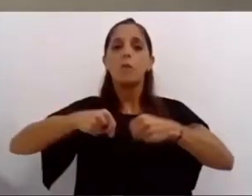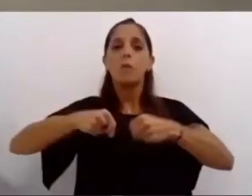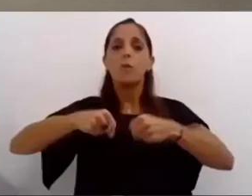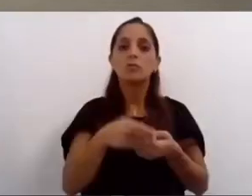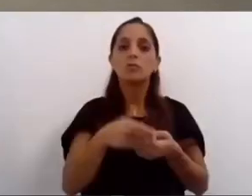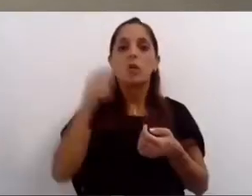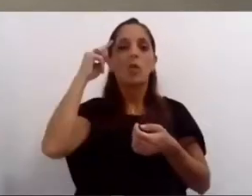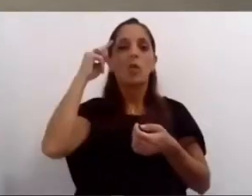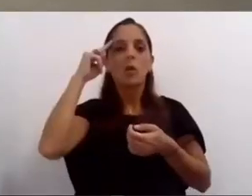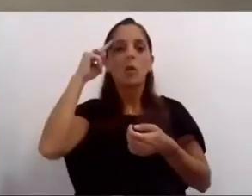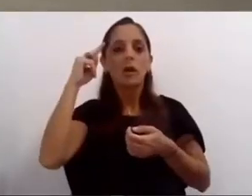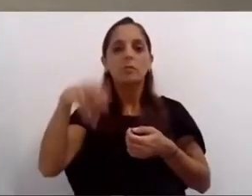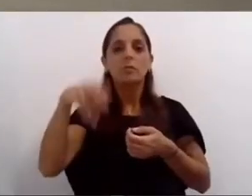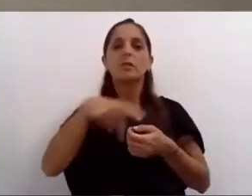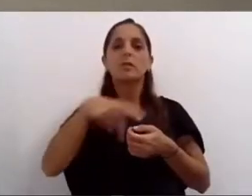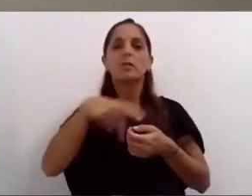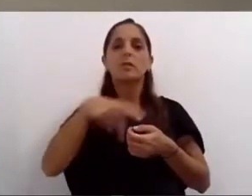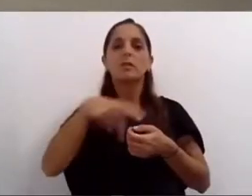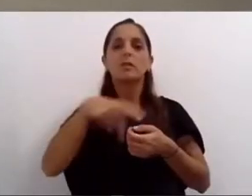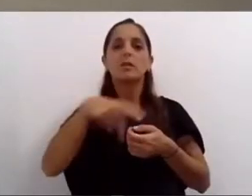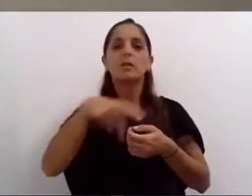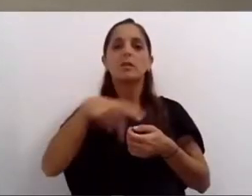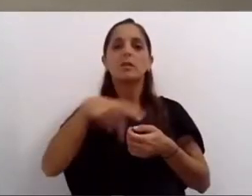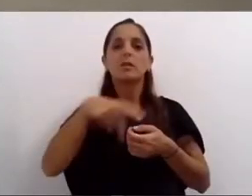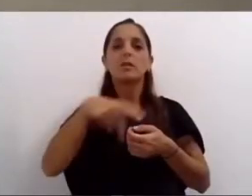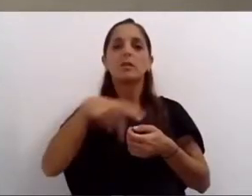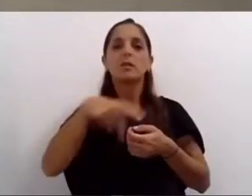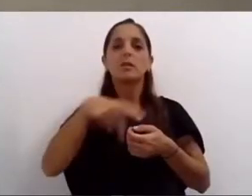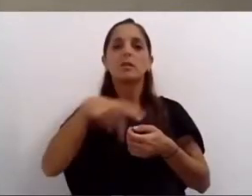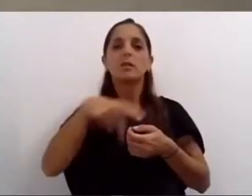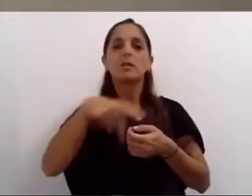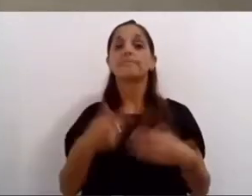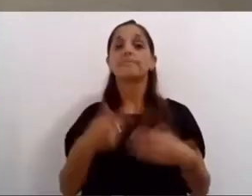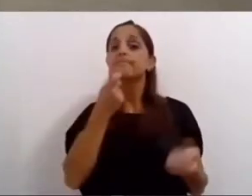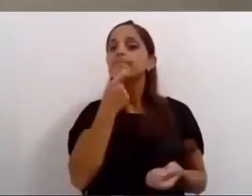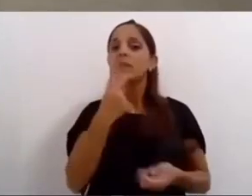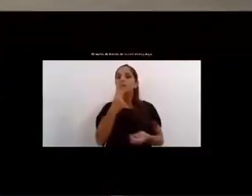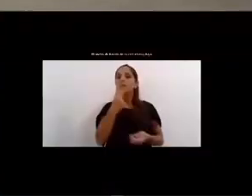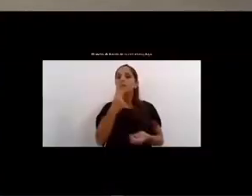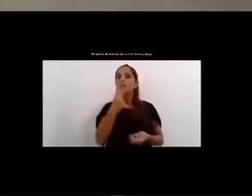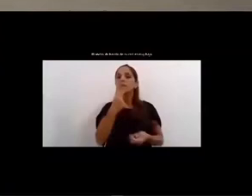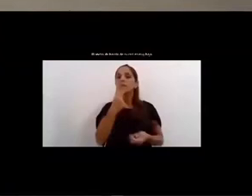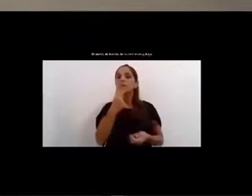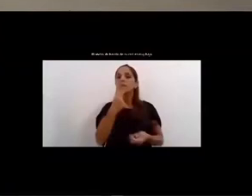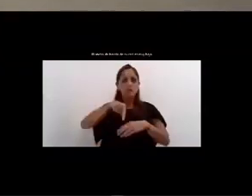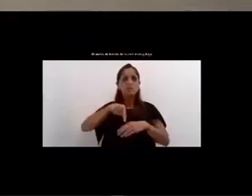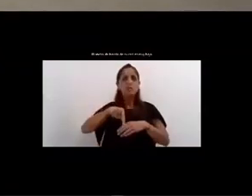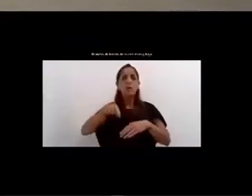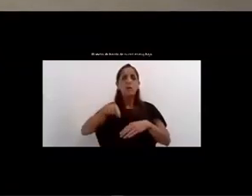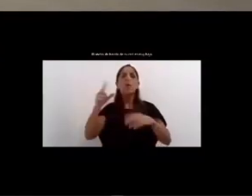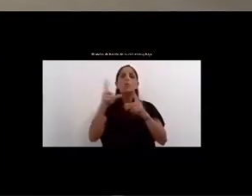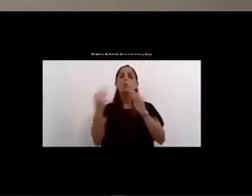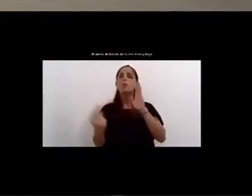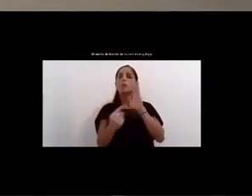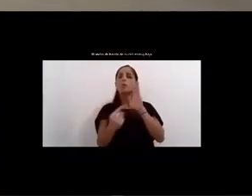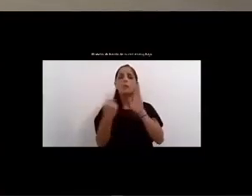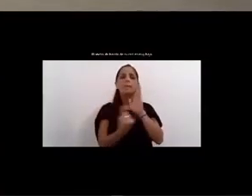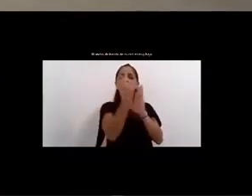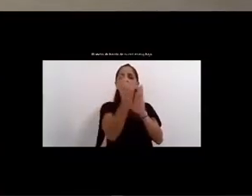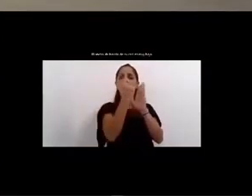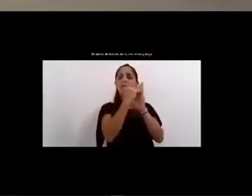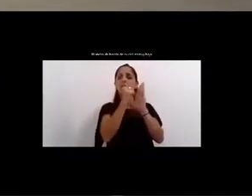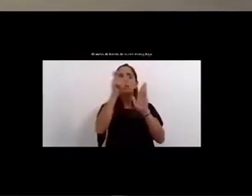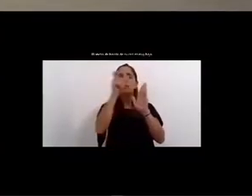los siniestros viales son una de las principales causas de muerte en la ciudad siendo la primera en menores de 35